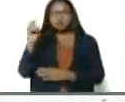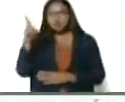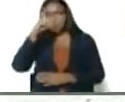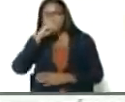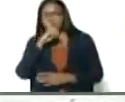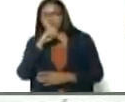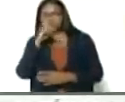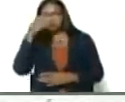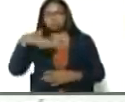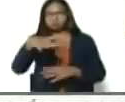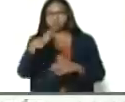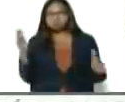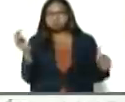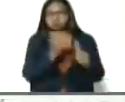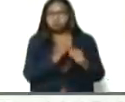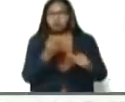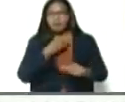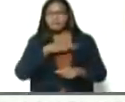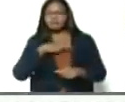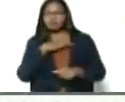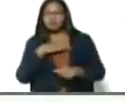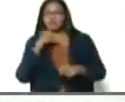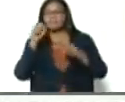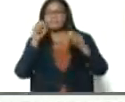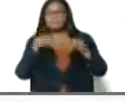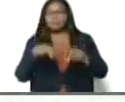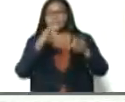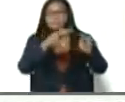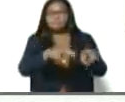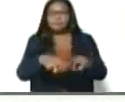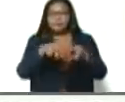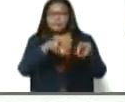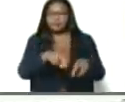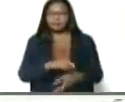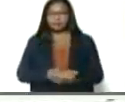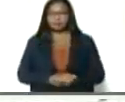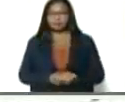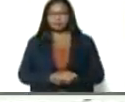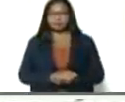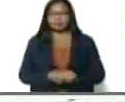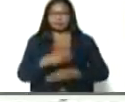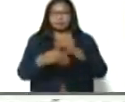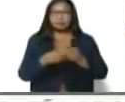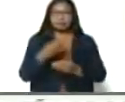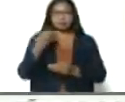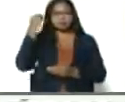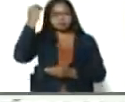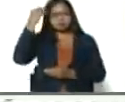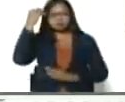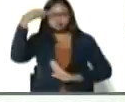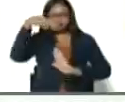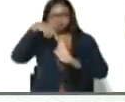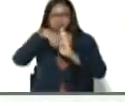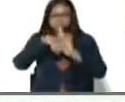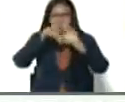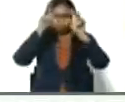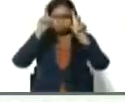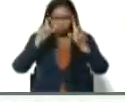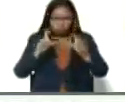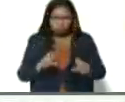tome la gran misión agrovenezuela y haga un análisis completo